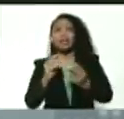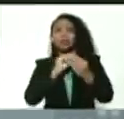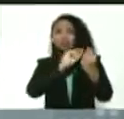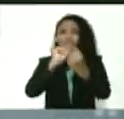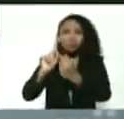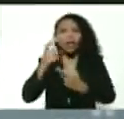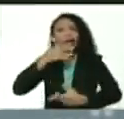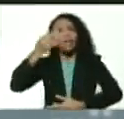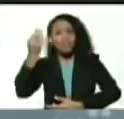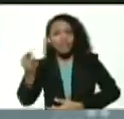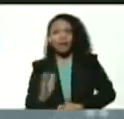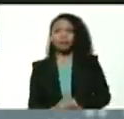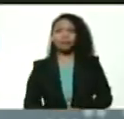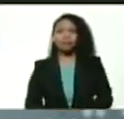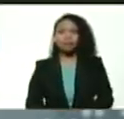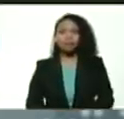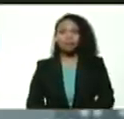y la verdad